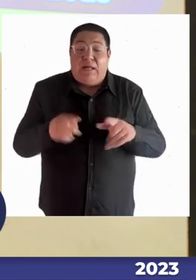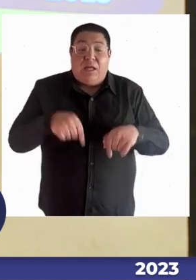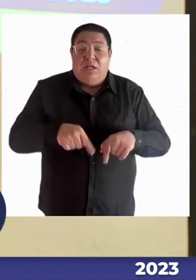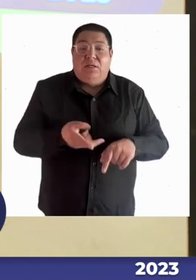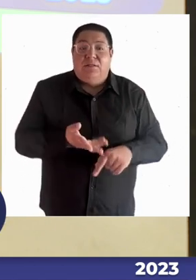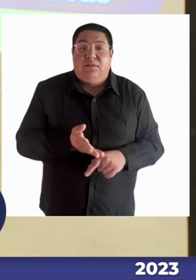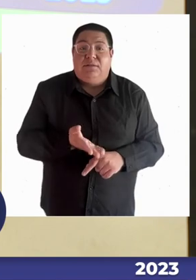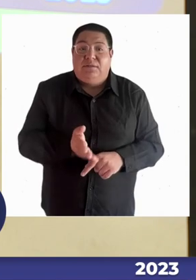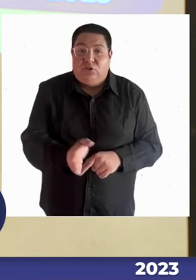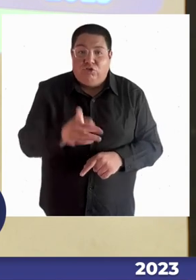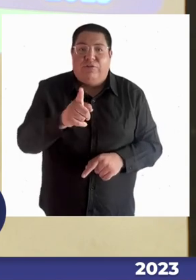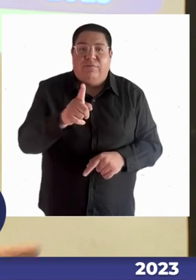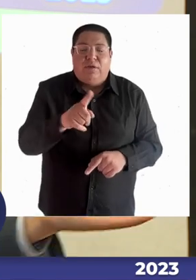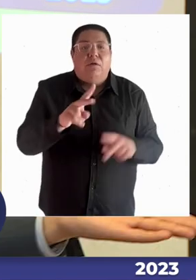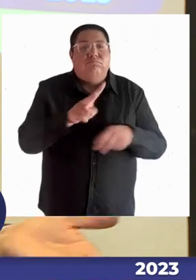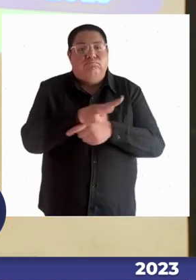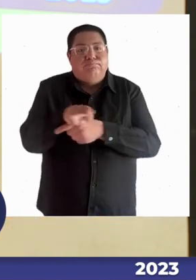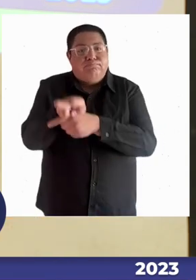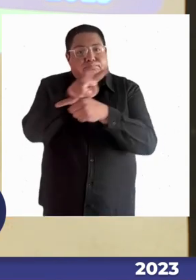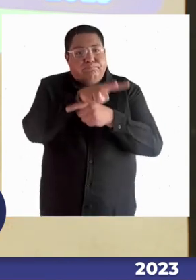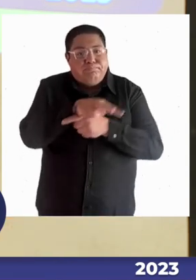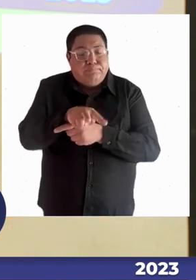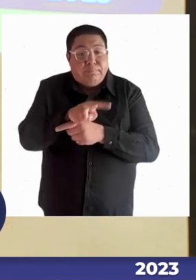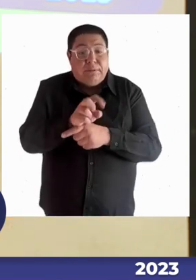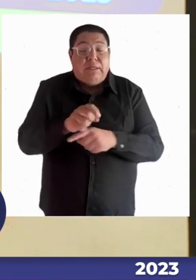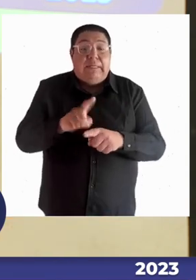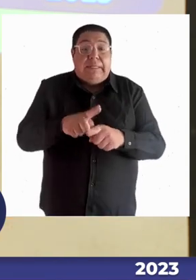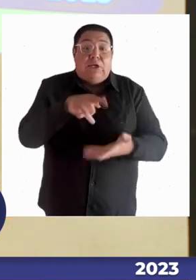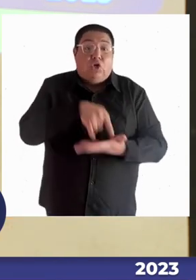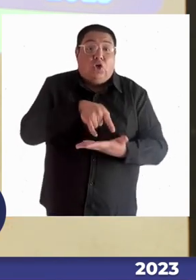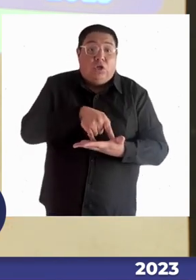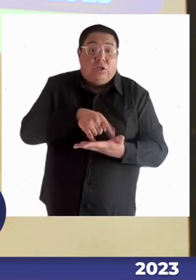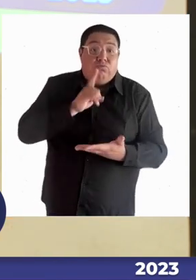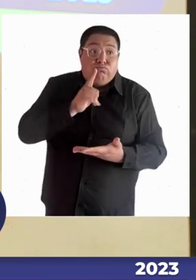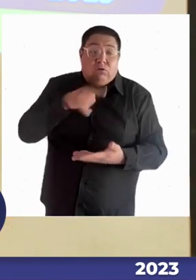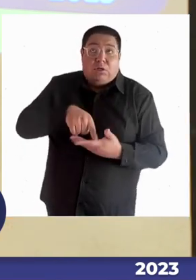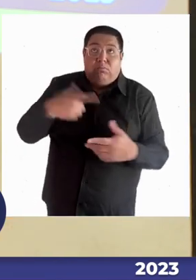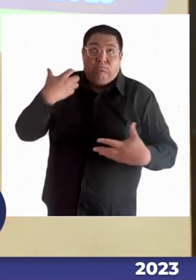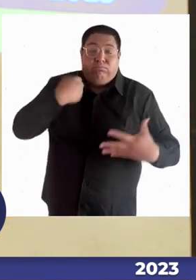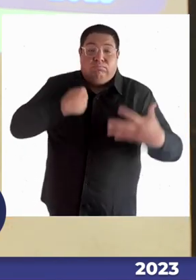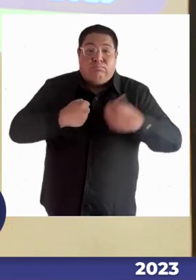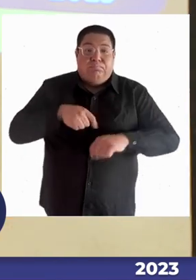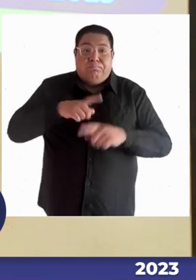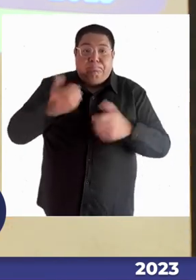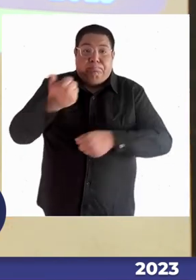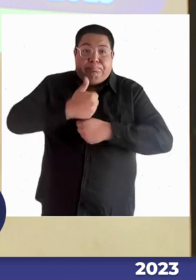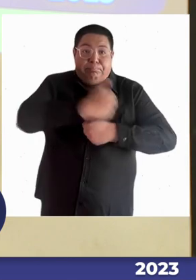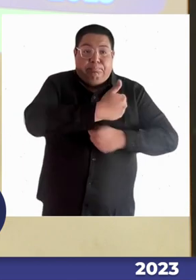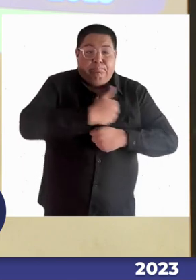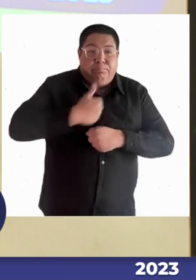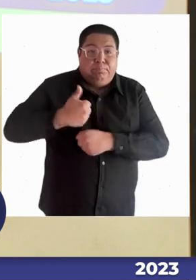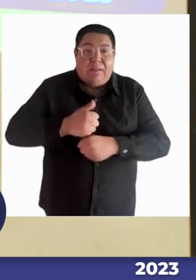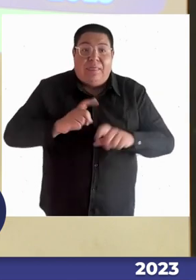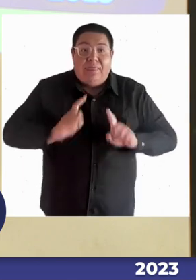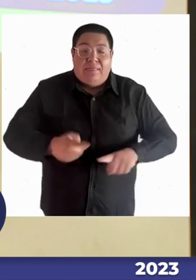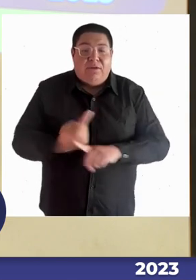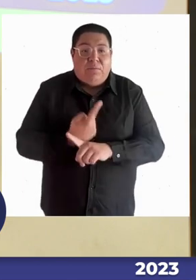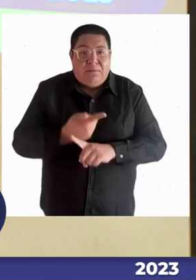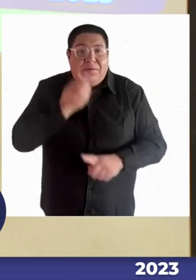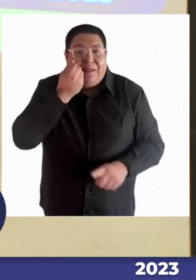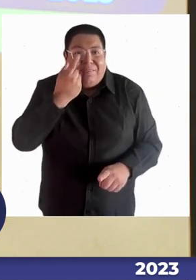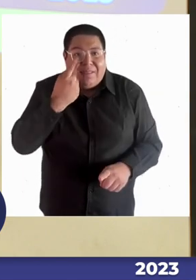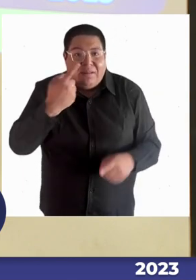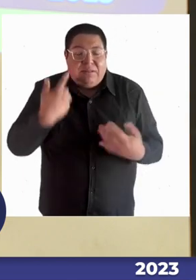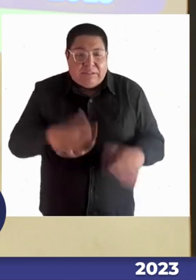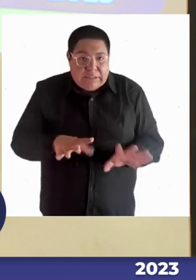resonancia, en definitiva, de la sociedad. Y si el Congreso nos tiene instalados hoy día acá, en esta conversación, es porque se ha entendido precisamente eso. Tarde,